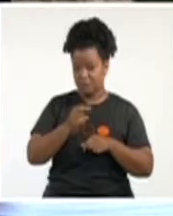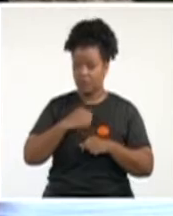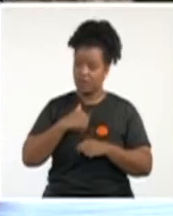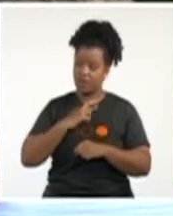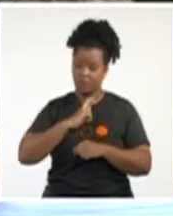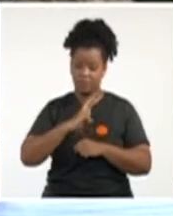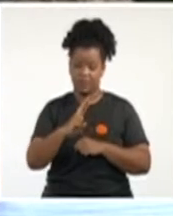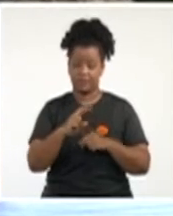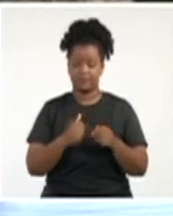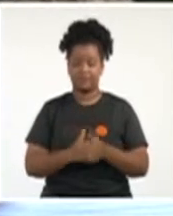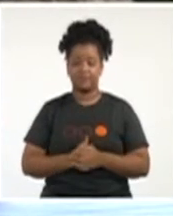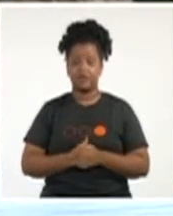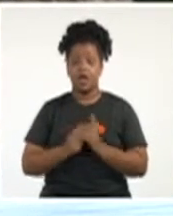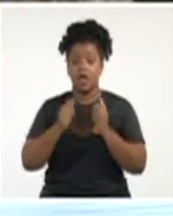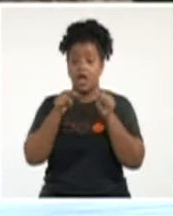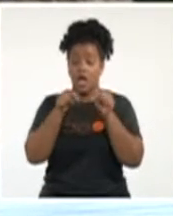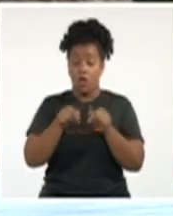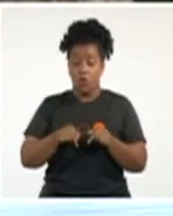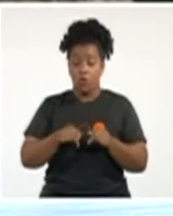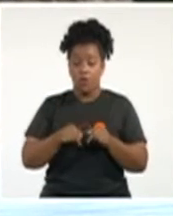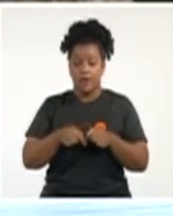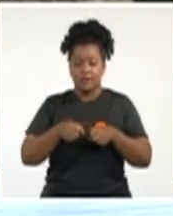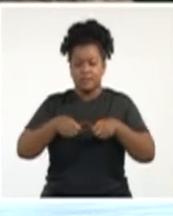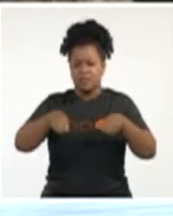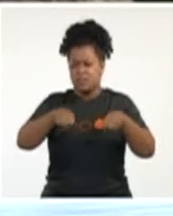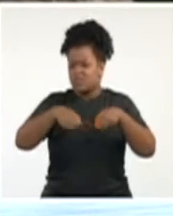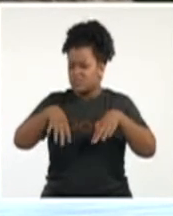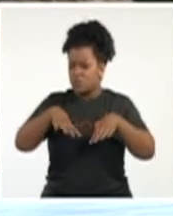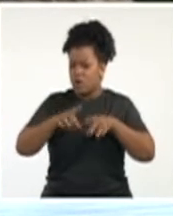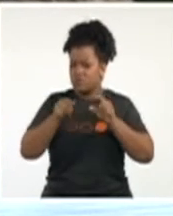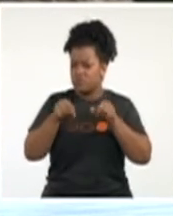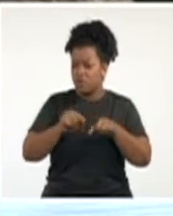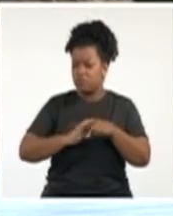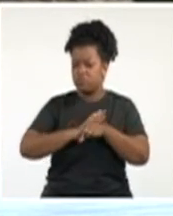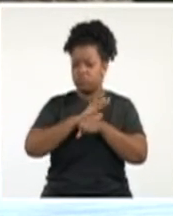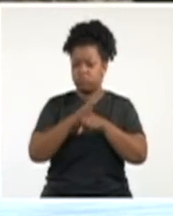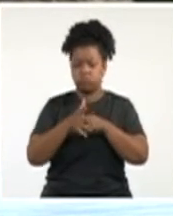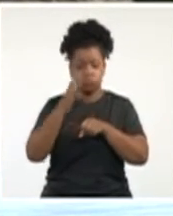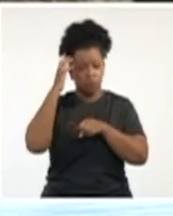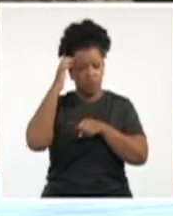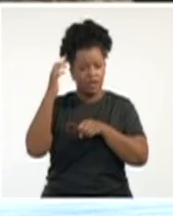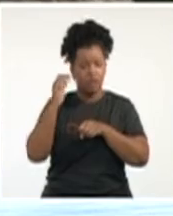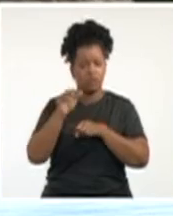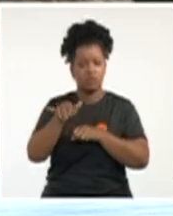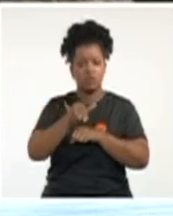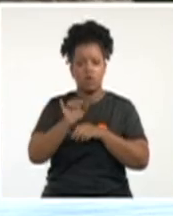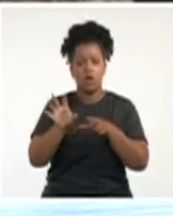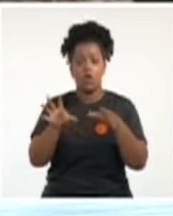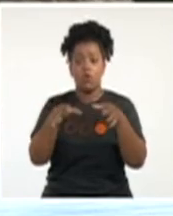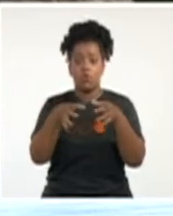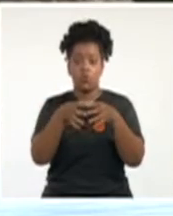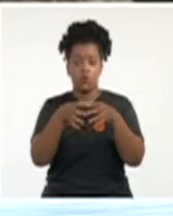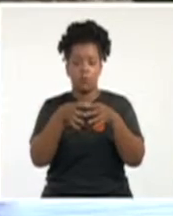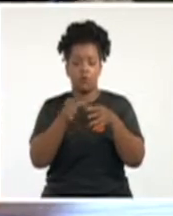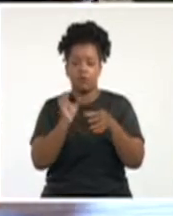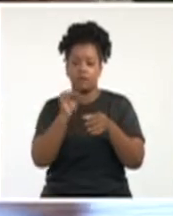Ahora, a partir de esta situación actual se creó en el gobierno un grupo integrado,